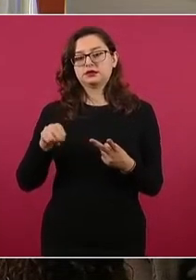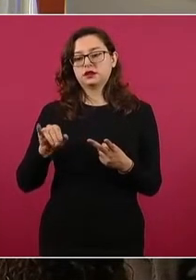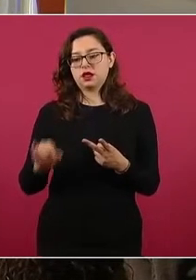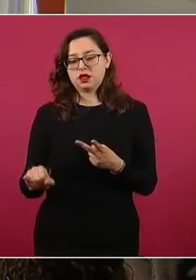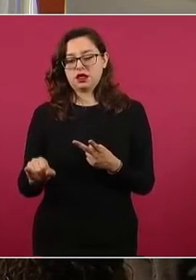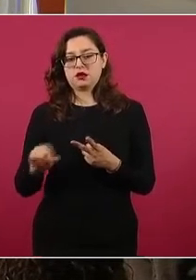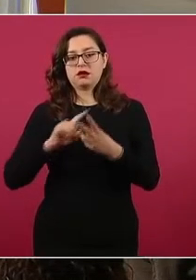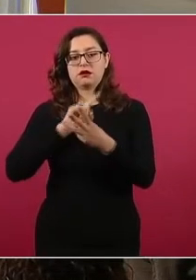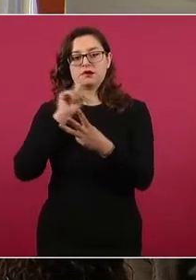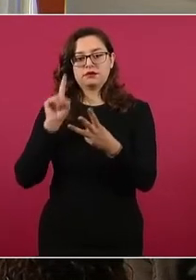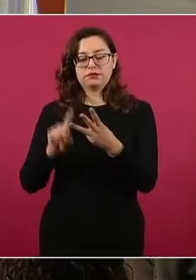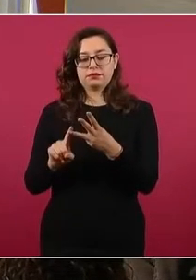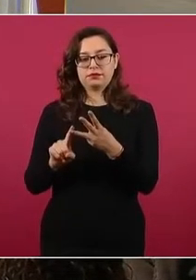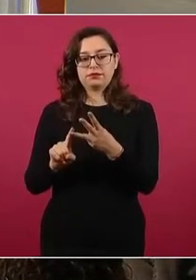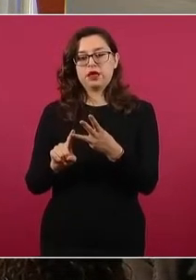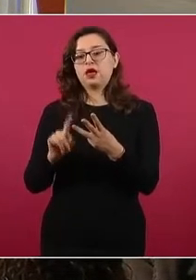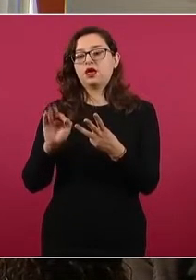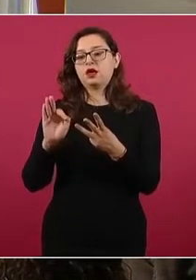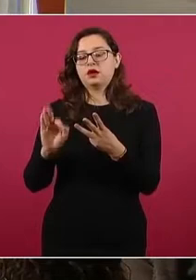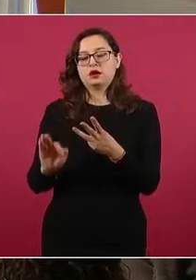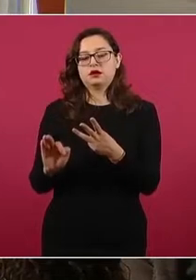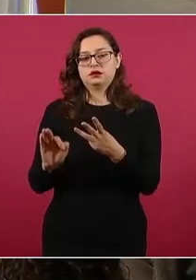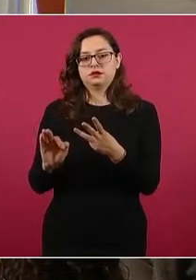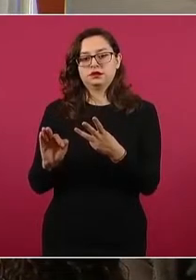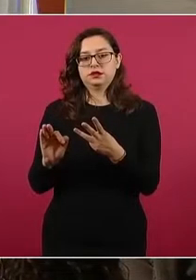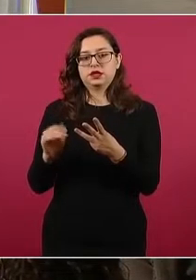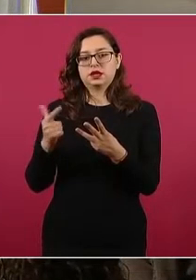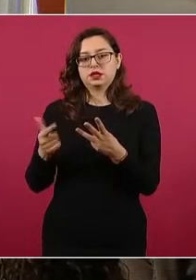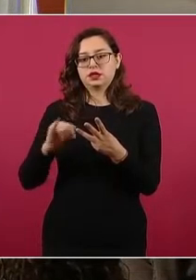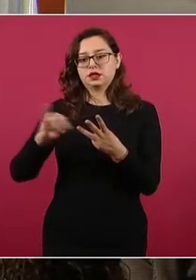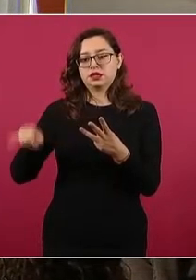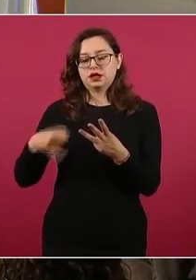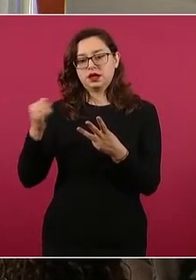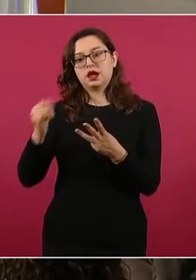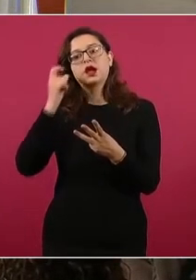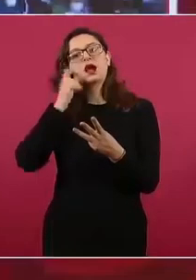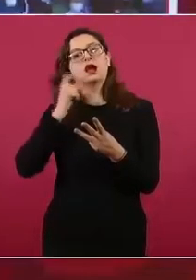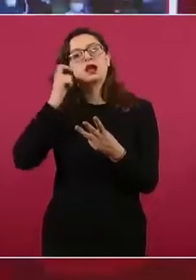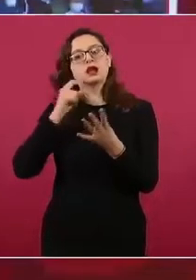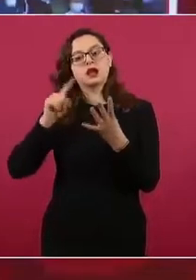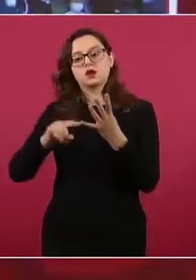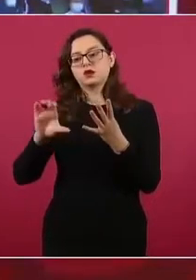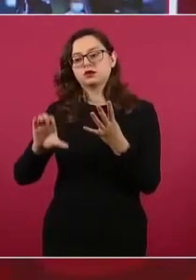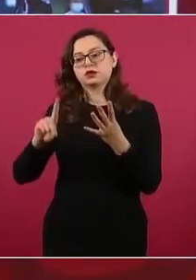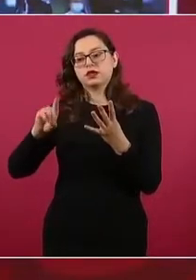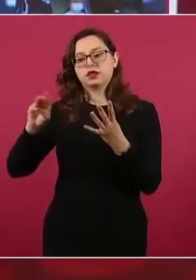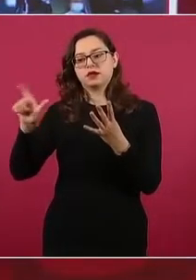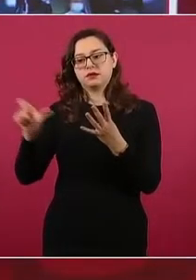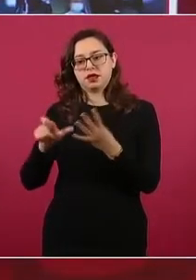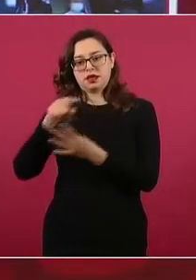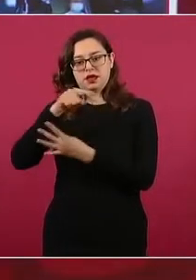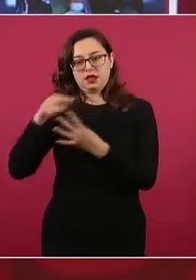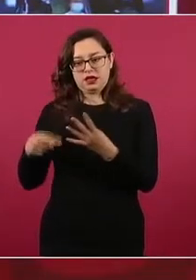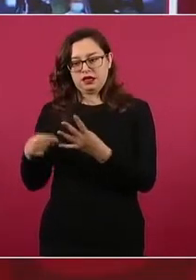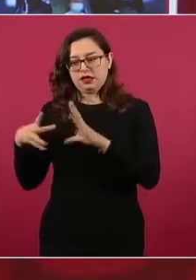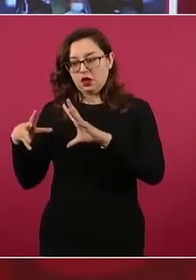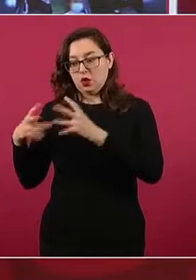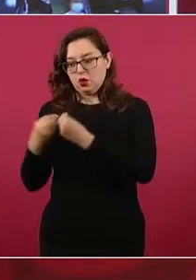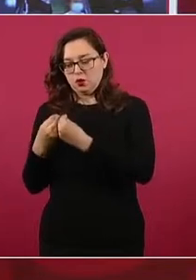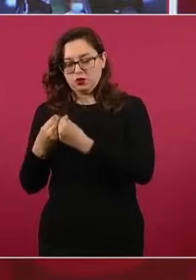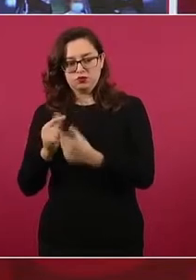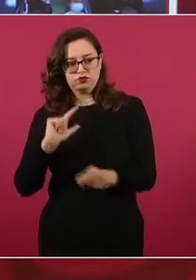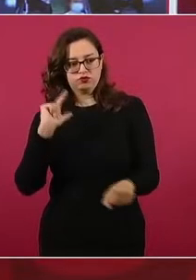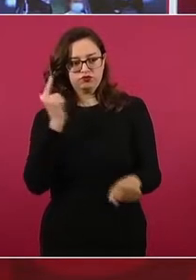en estrecha colaboración con la Fiscalía de Guerrero y la Ciudad de México, lograron la detención de Verónica N., alias